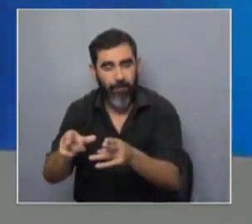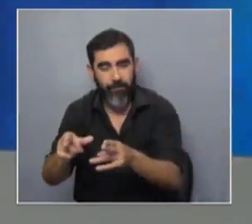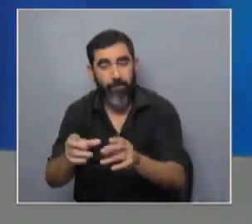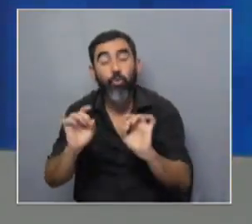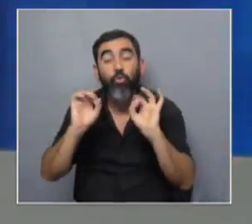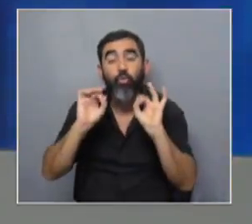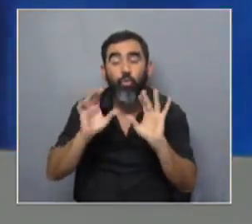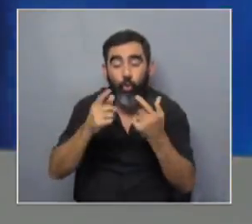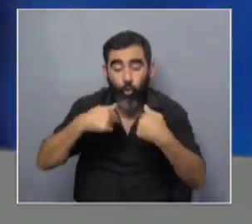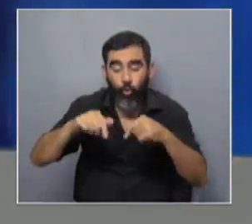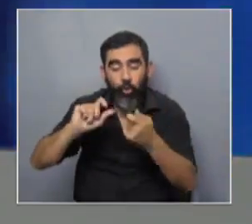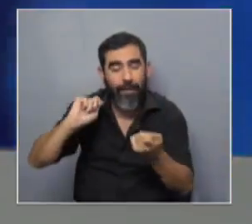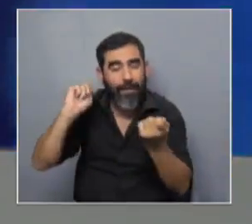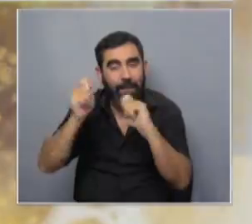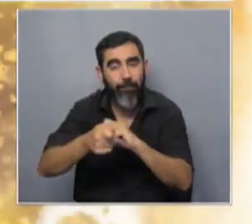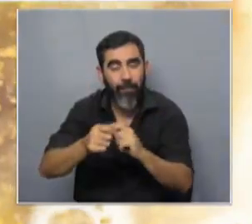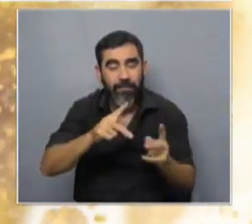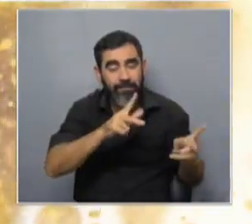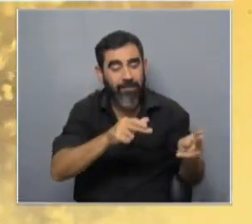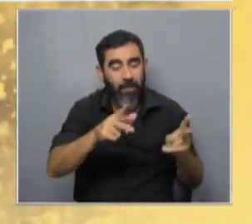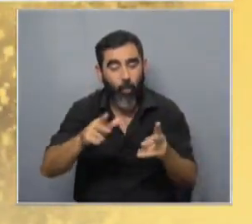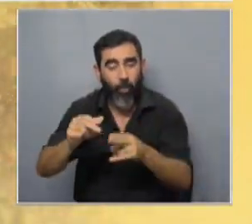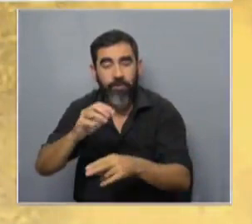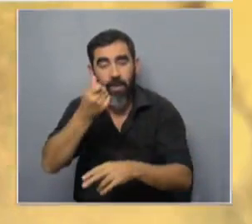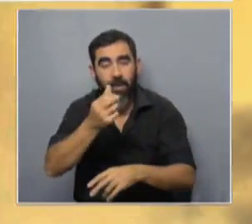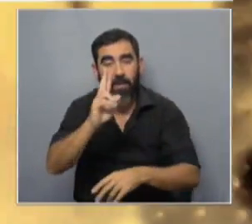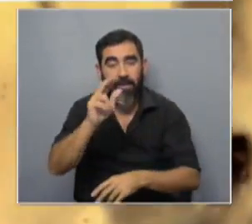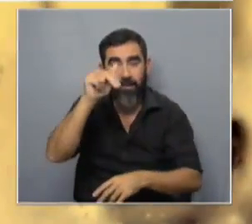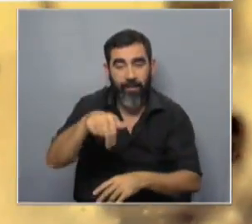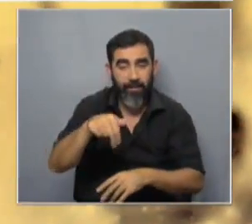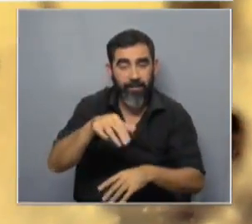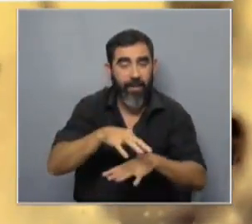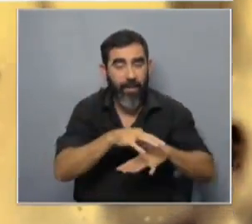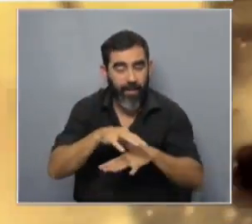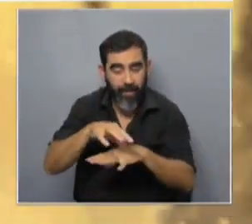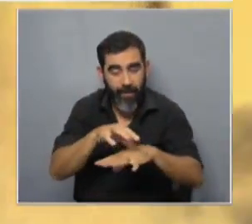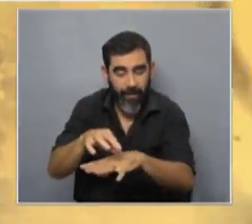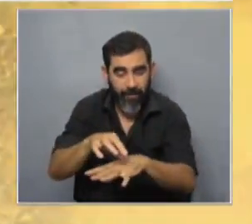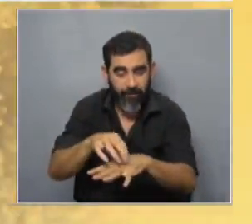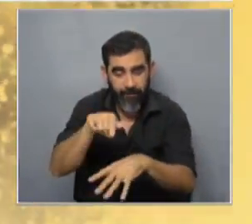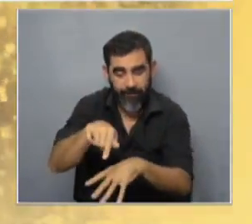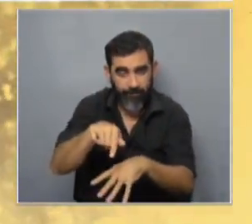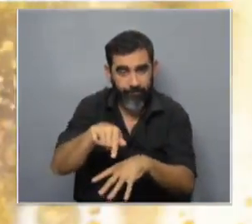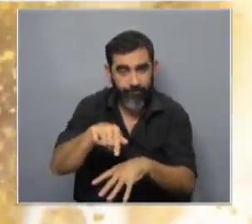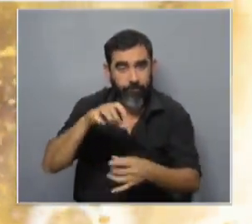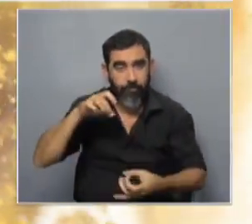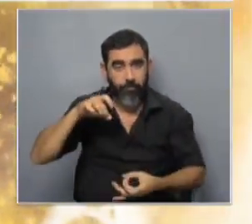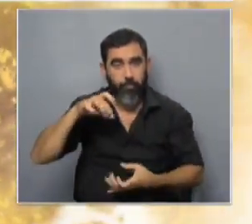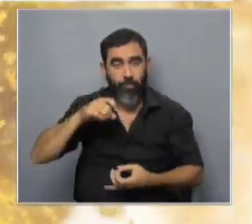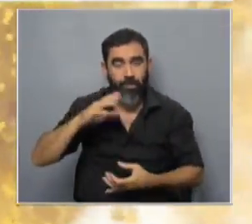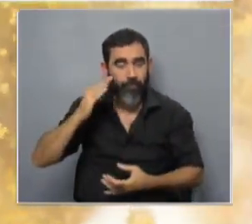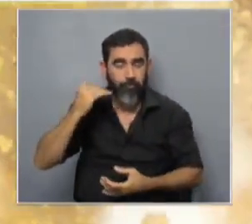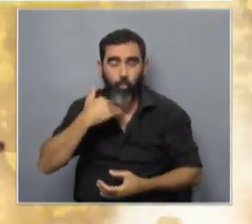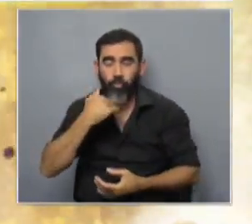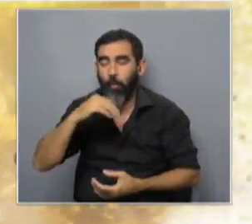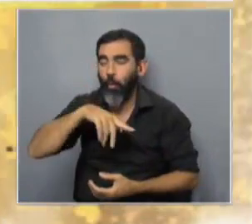tenemos que cambiar la secuencia del ARN que es quien guía esa proteína donde tiene que ir. La proteína no sabe dónde tiene